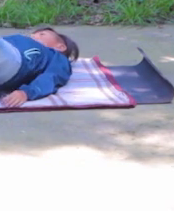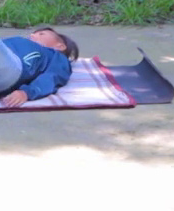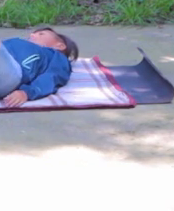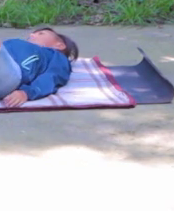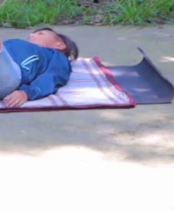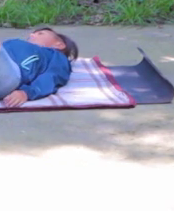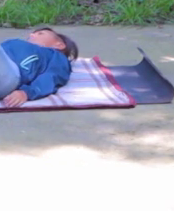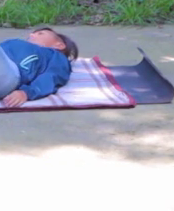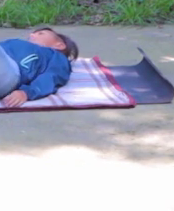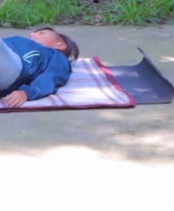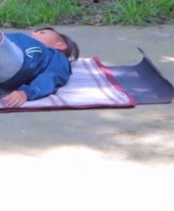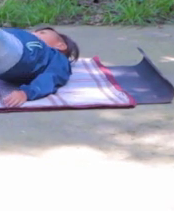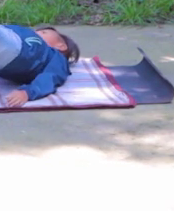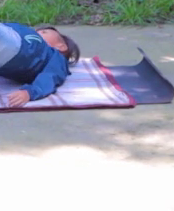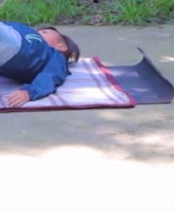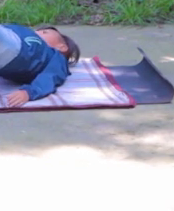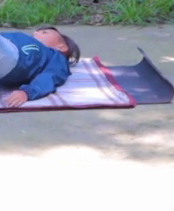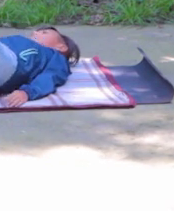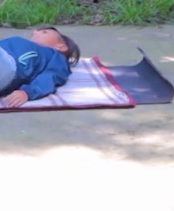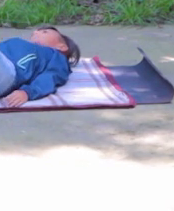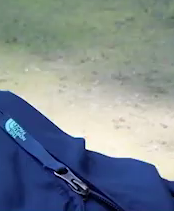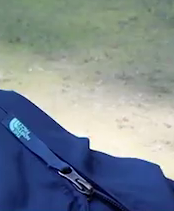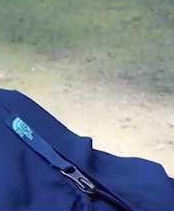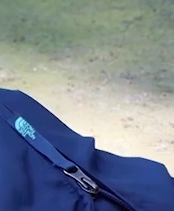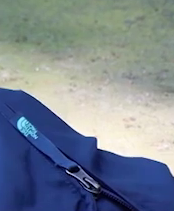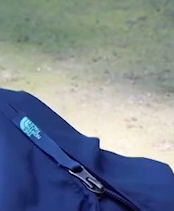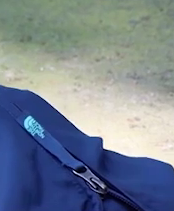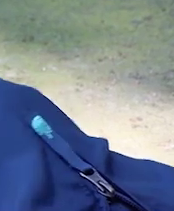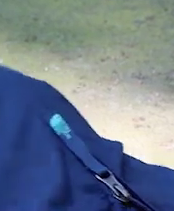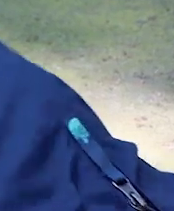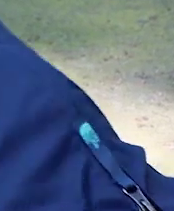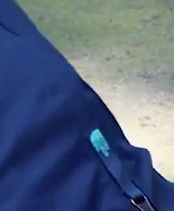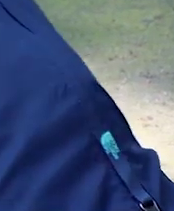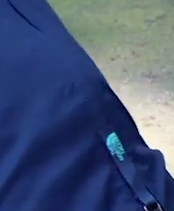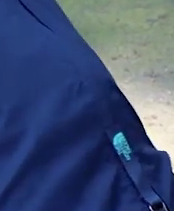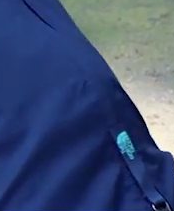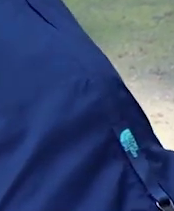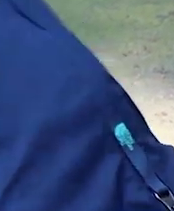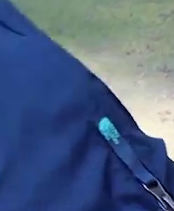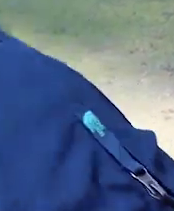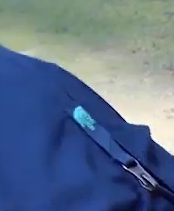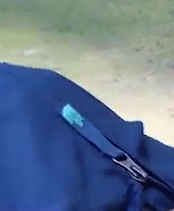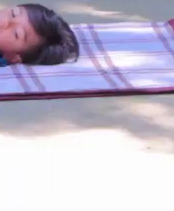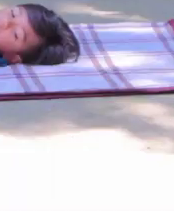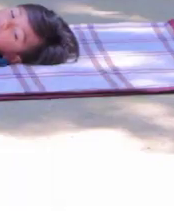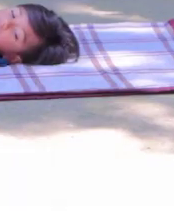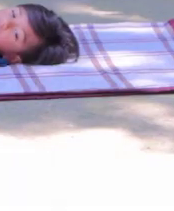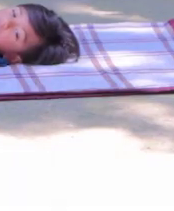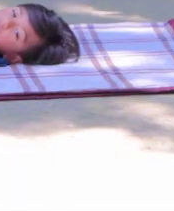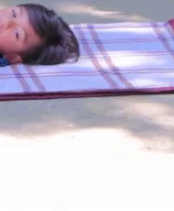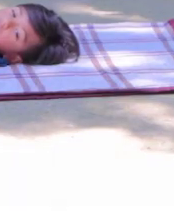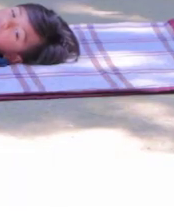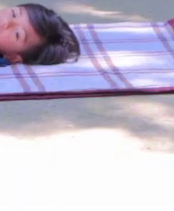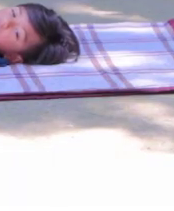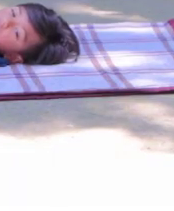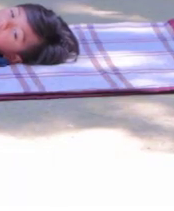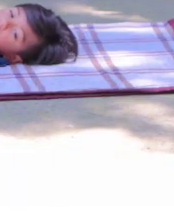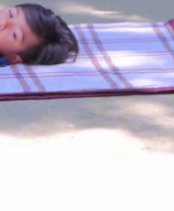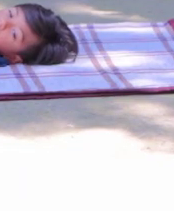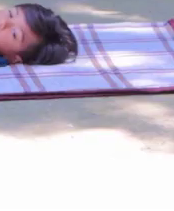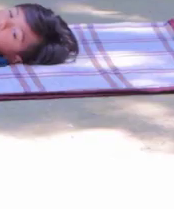Pies juntos, elevando la cadera. Elevamos cadera y bajamos. Respiramos